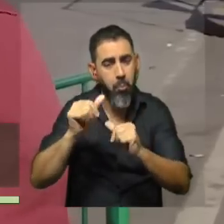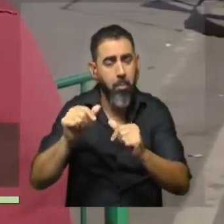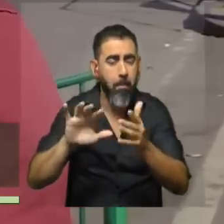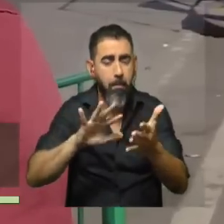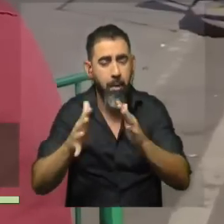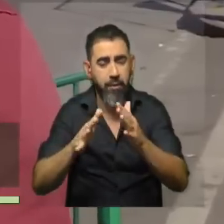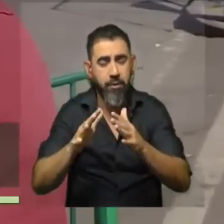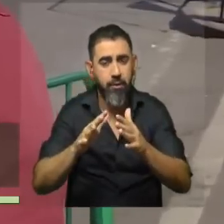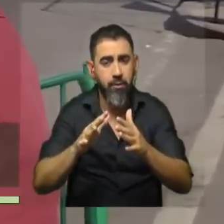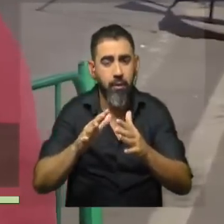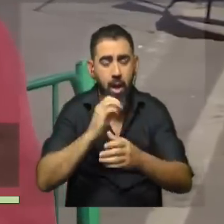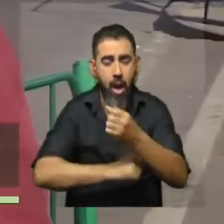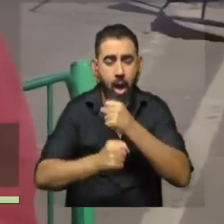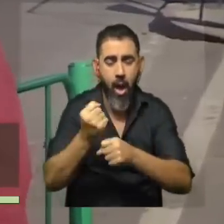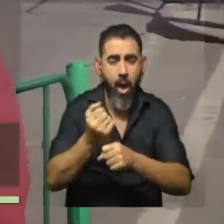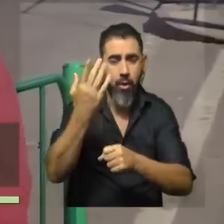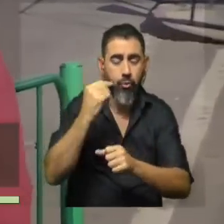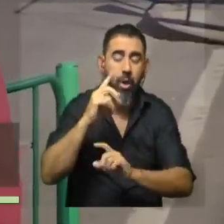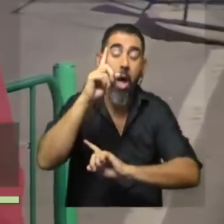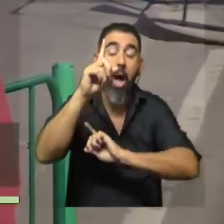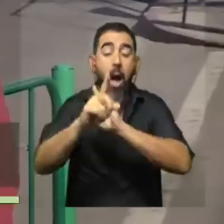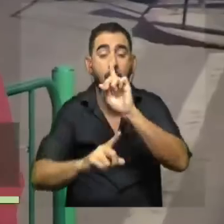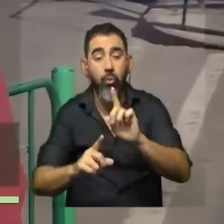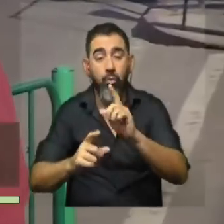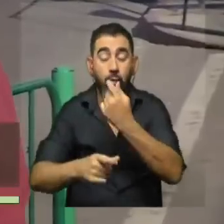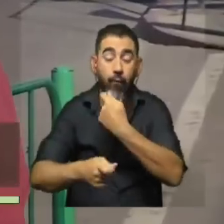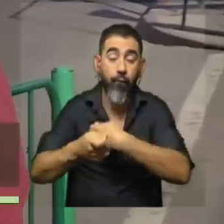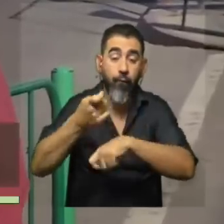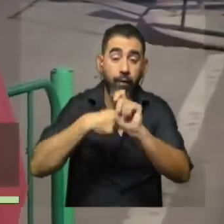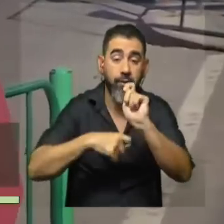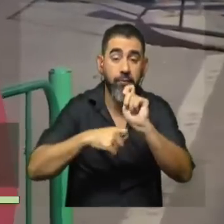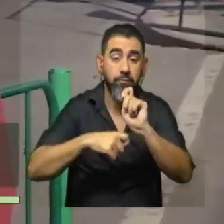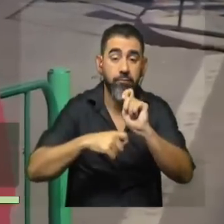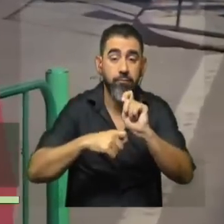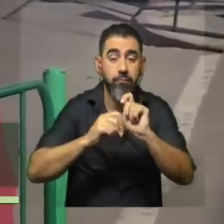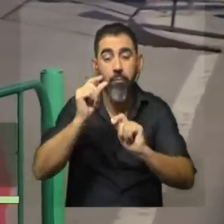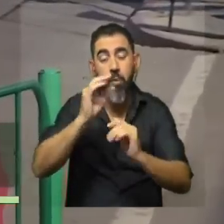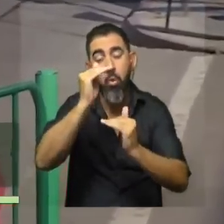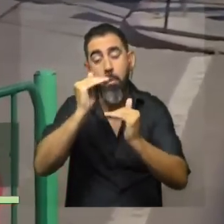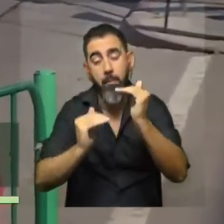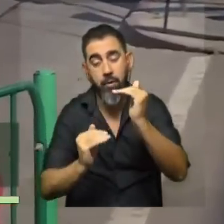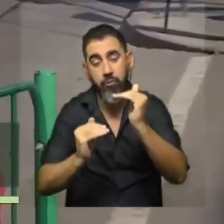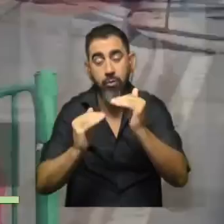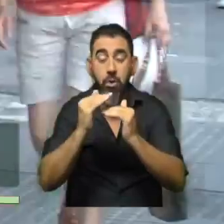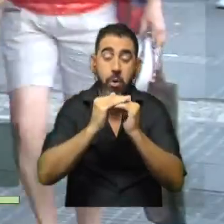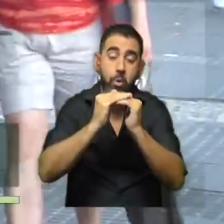años pasados. Hay algunos que tuvieron unas ventas de repente por debajo de lo